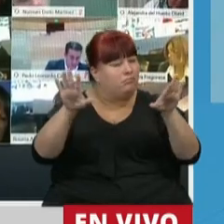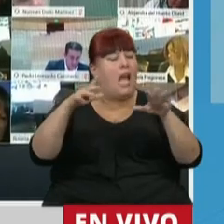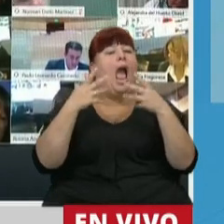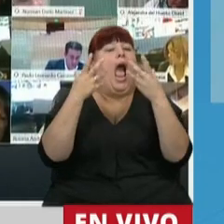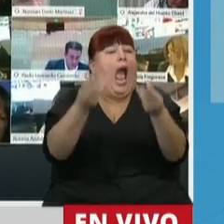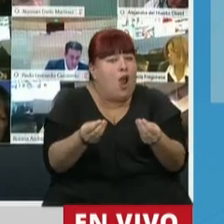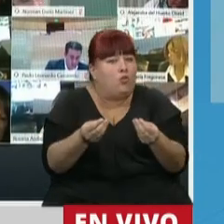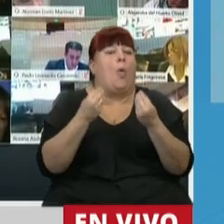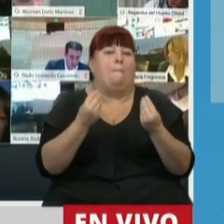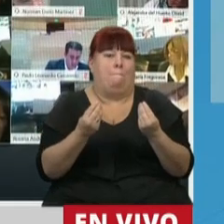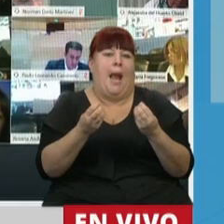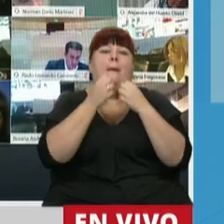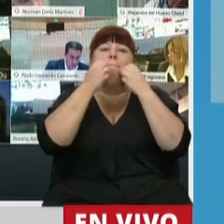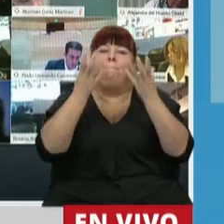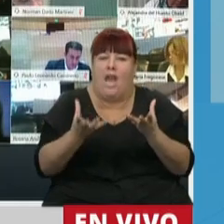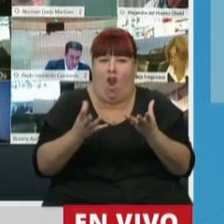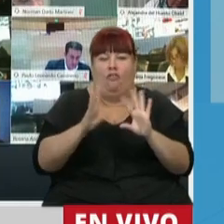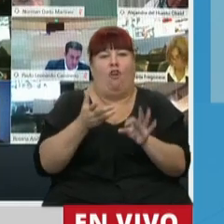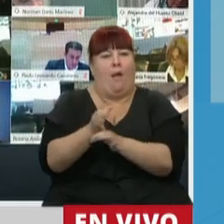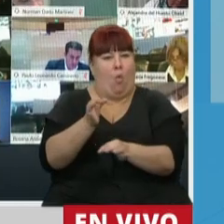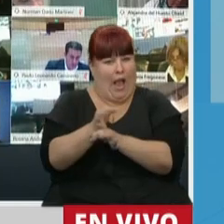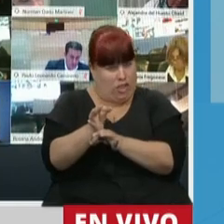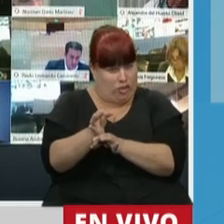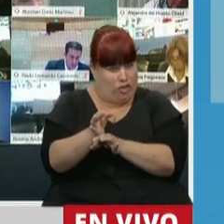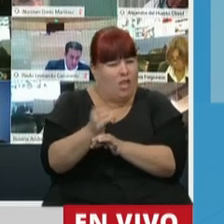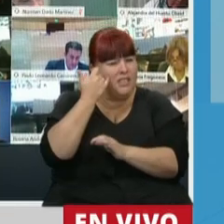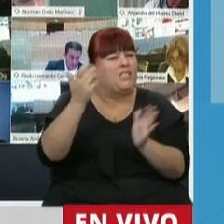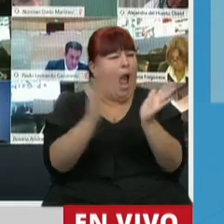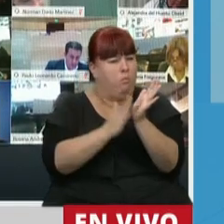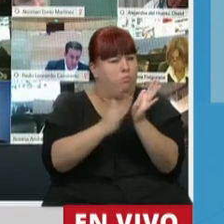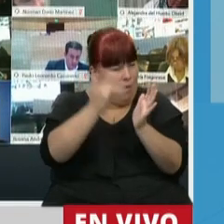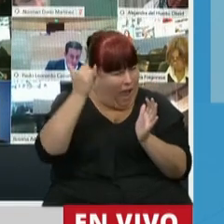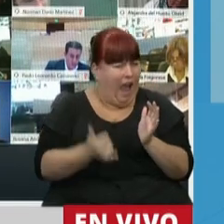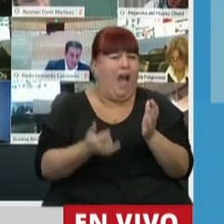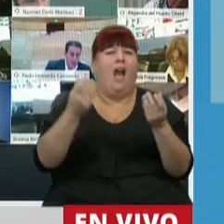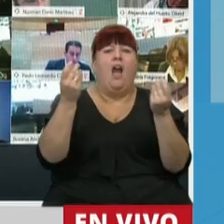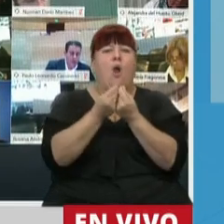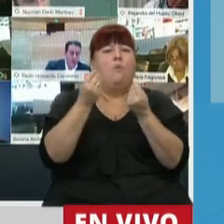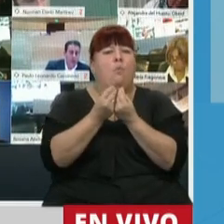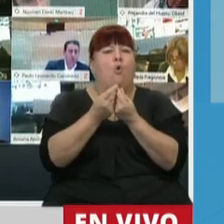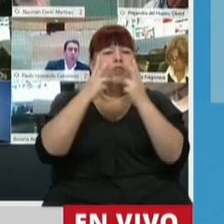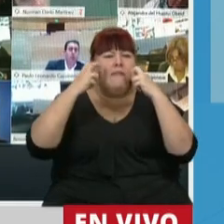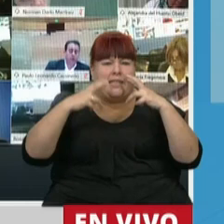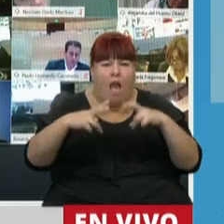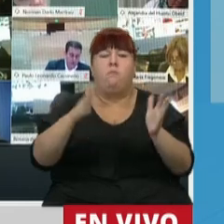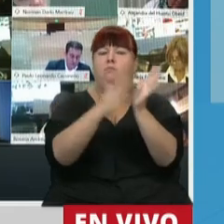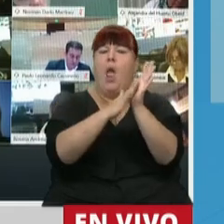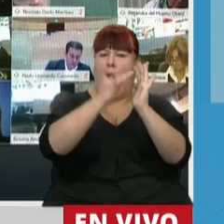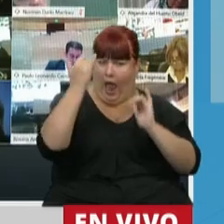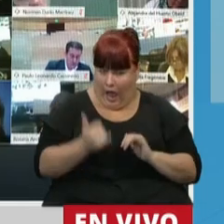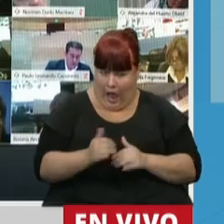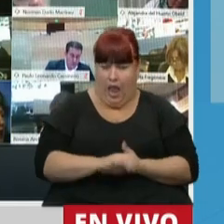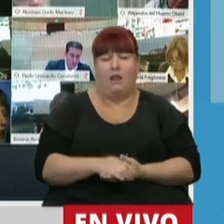contribuyan a hacer mejor la educación. Está demostrado, hay muchísimos estudios que lo demuestran.